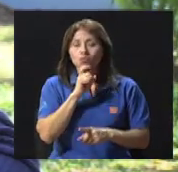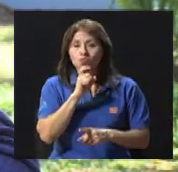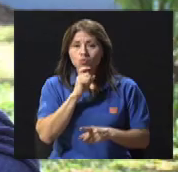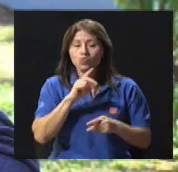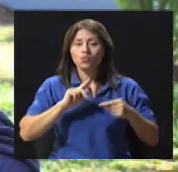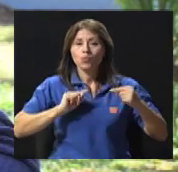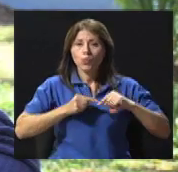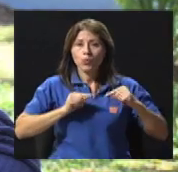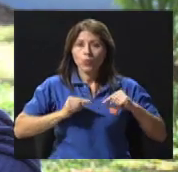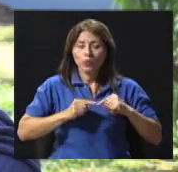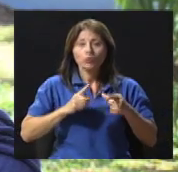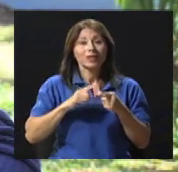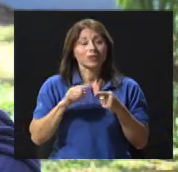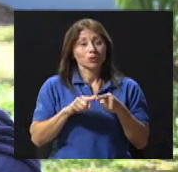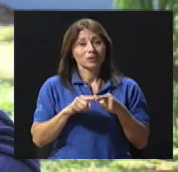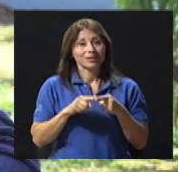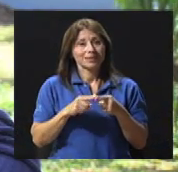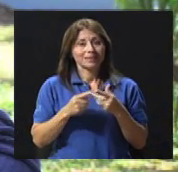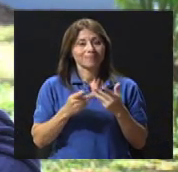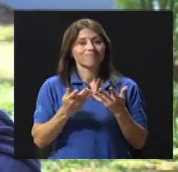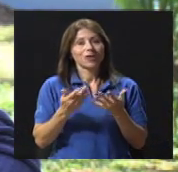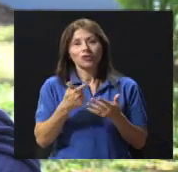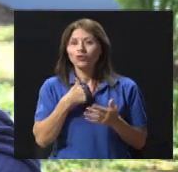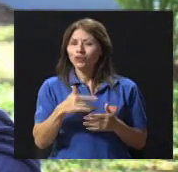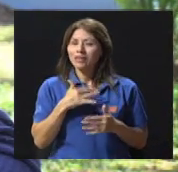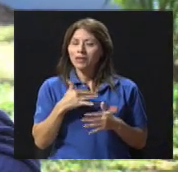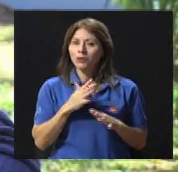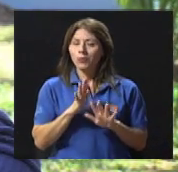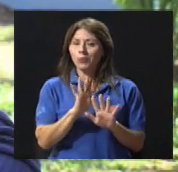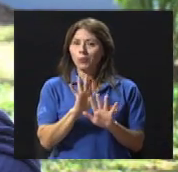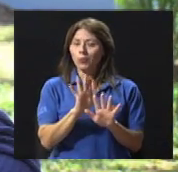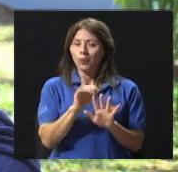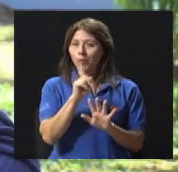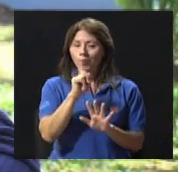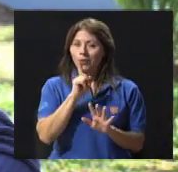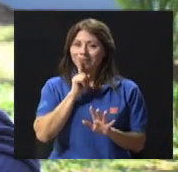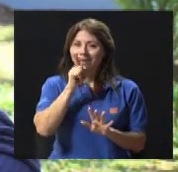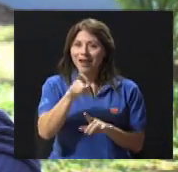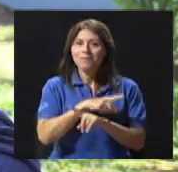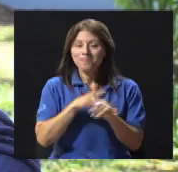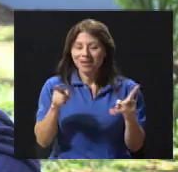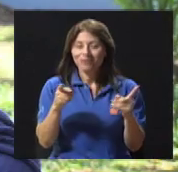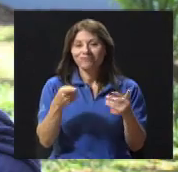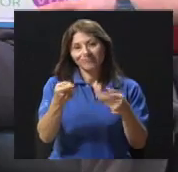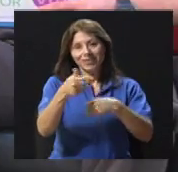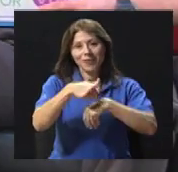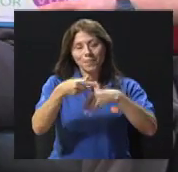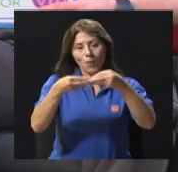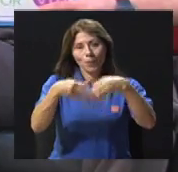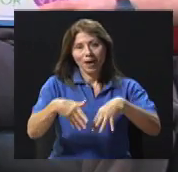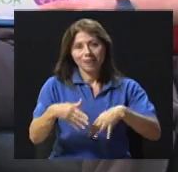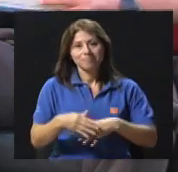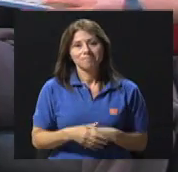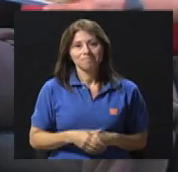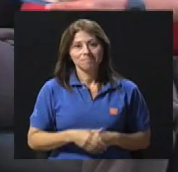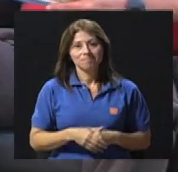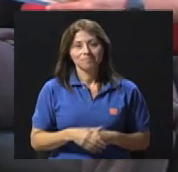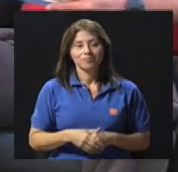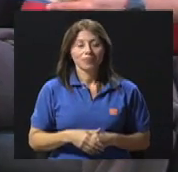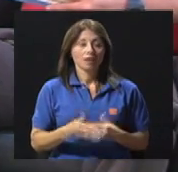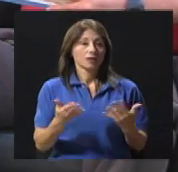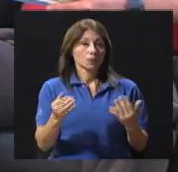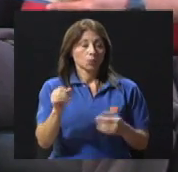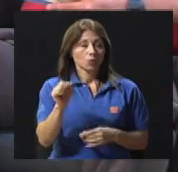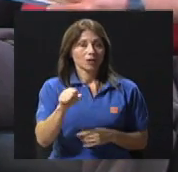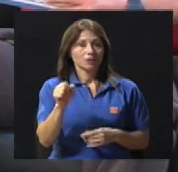mecanismos de defensa que me hacen no acercarme a aquella realidad, pero es tiempo que se pierde. Claro, eso es algo